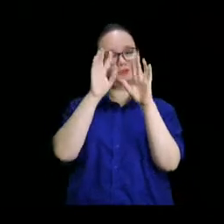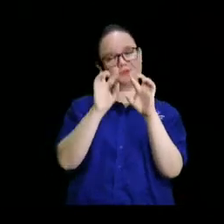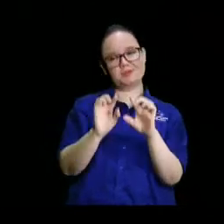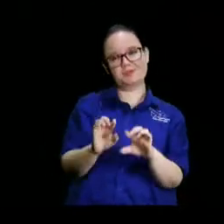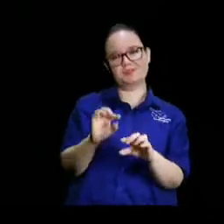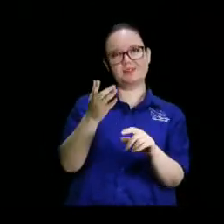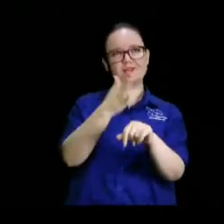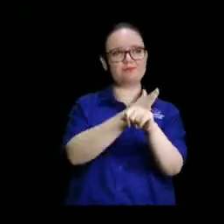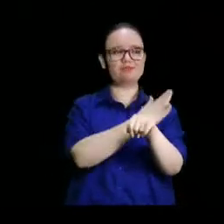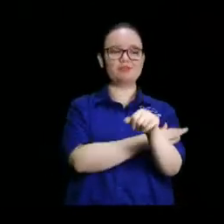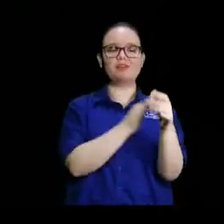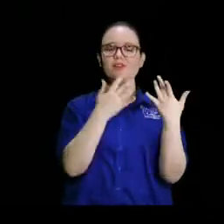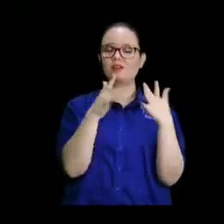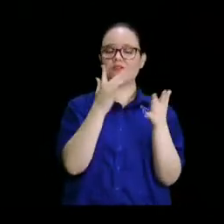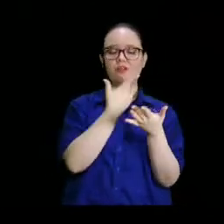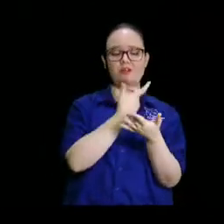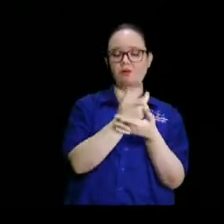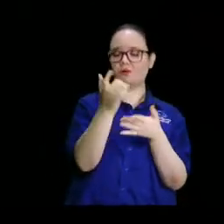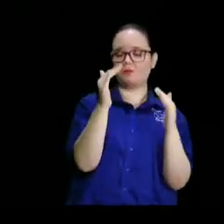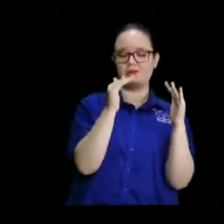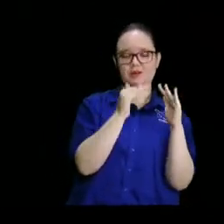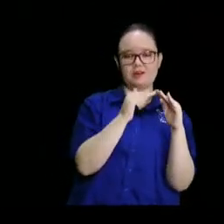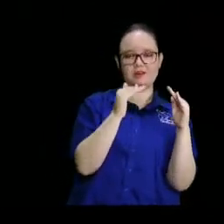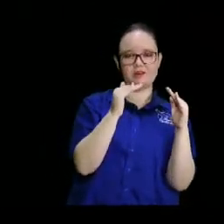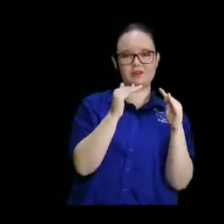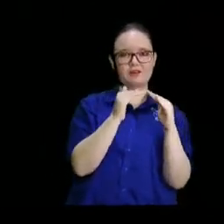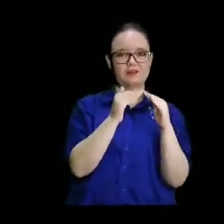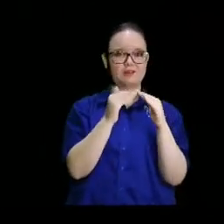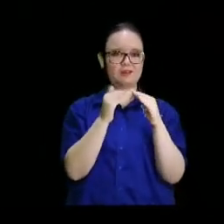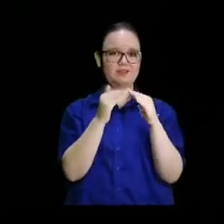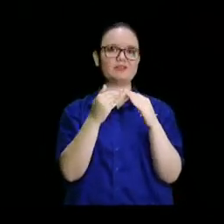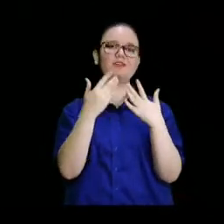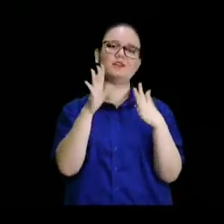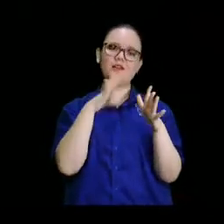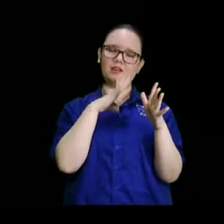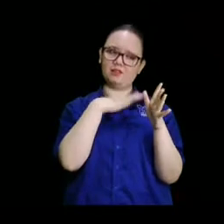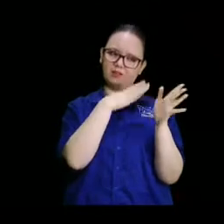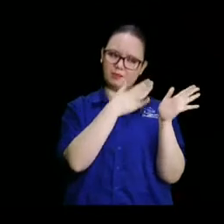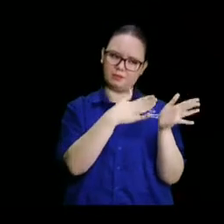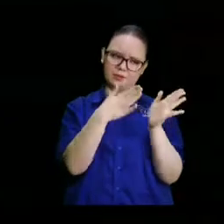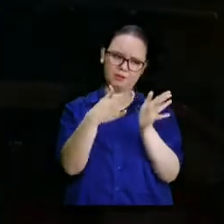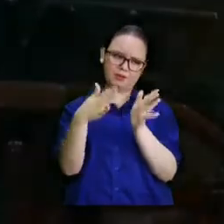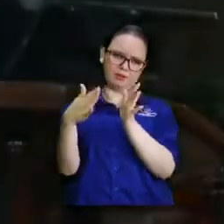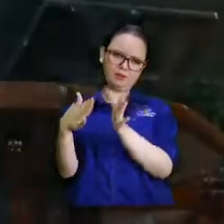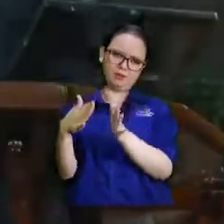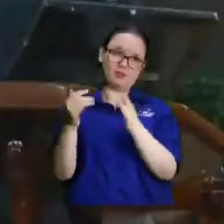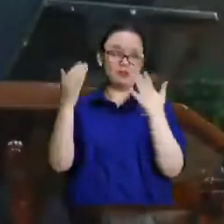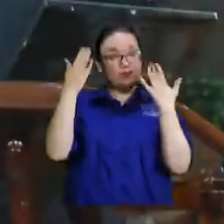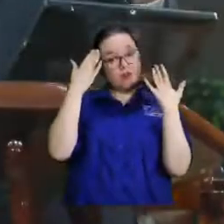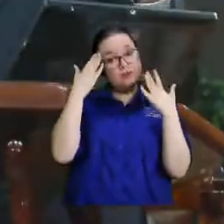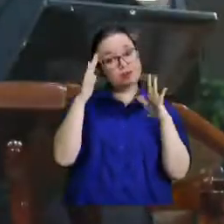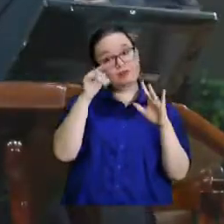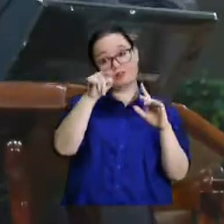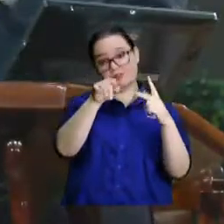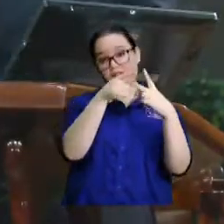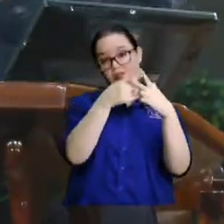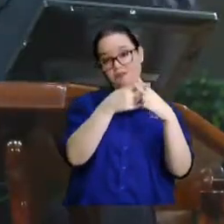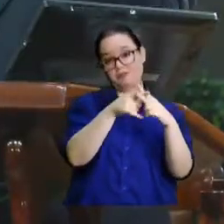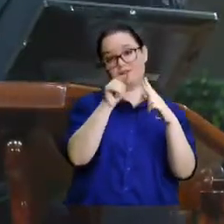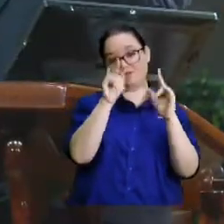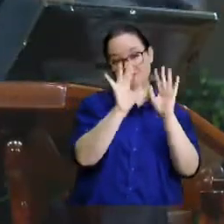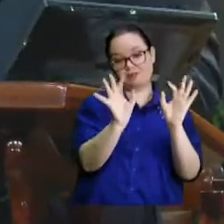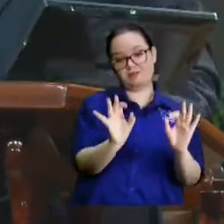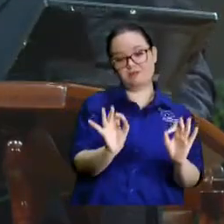precavidos ya compraron casa, ya la tienen amueblada. No sé si así empezó usted o simple y sencillamente le